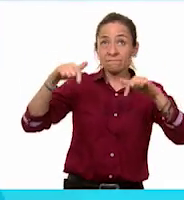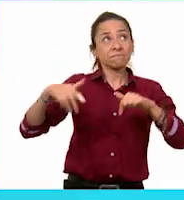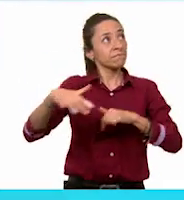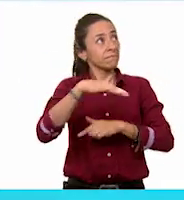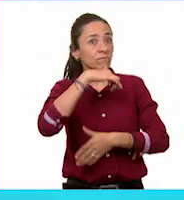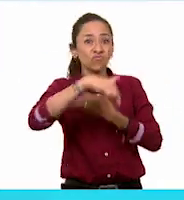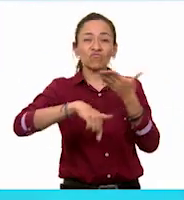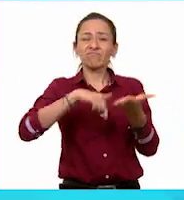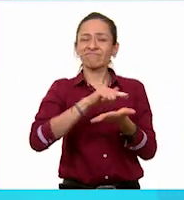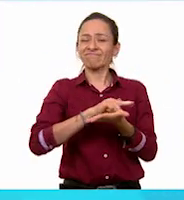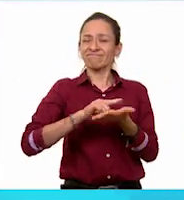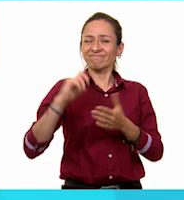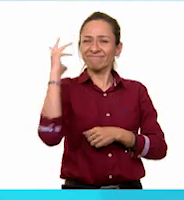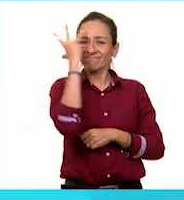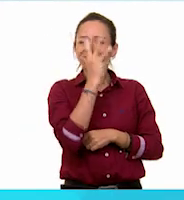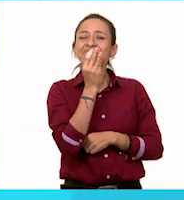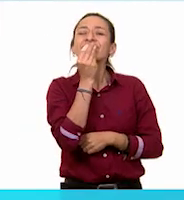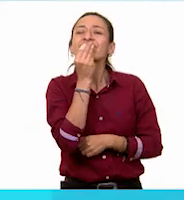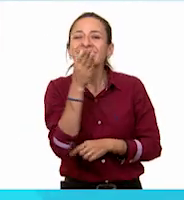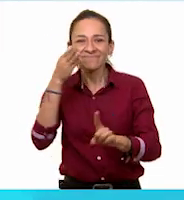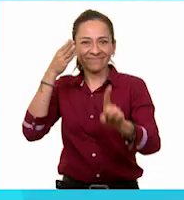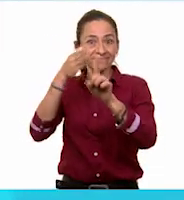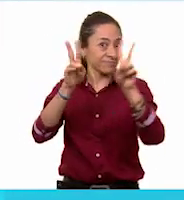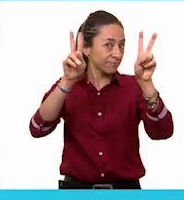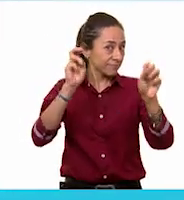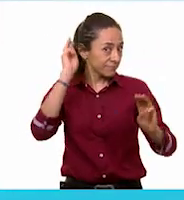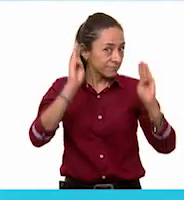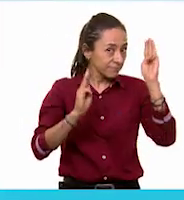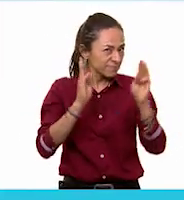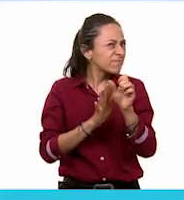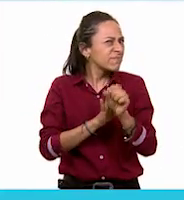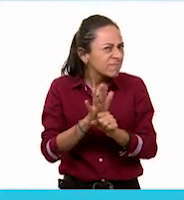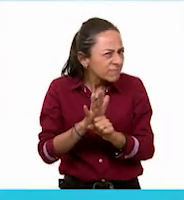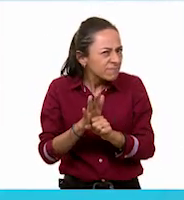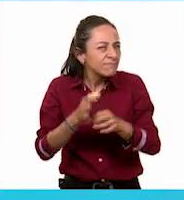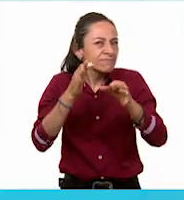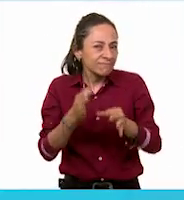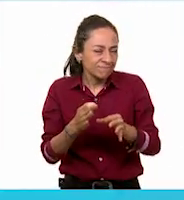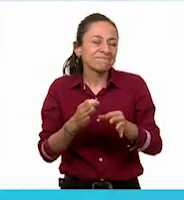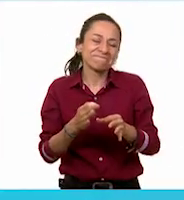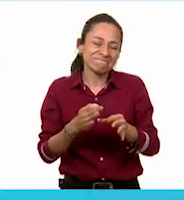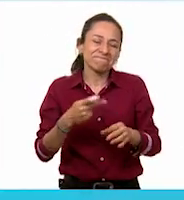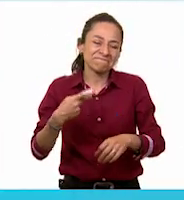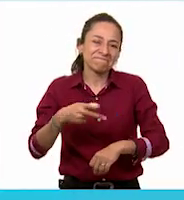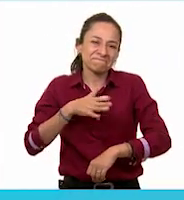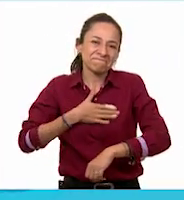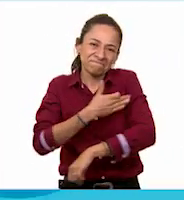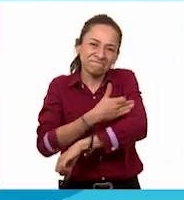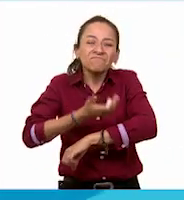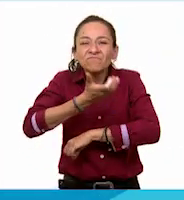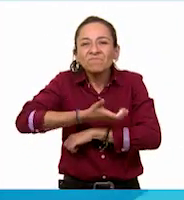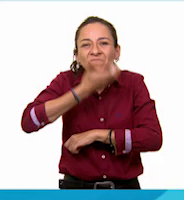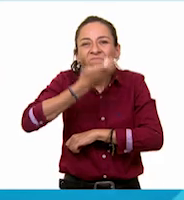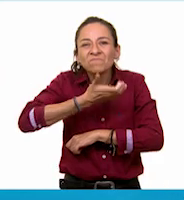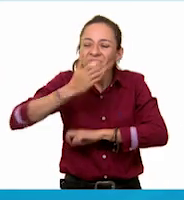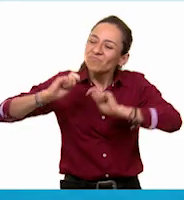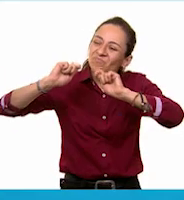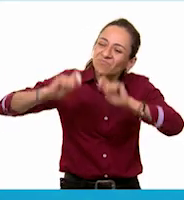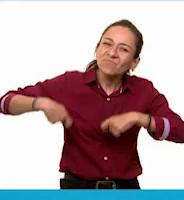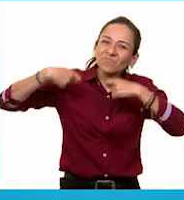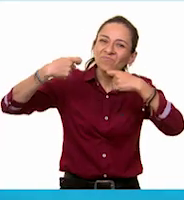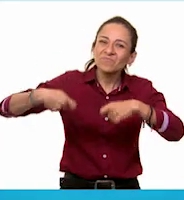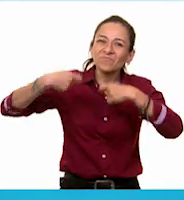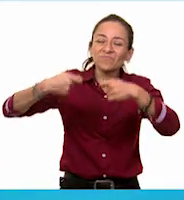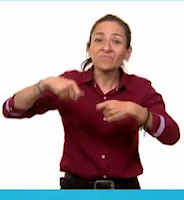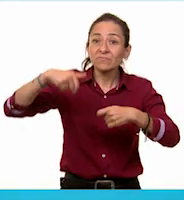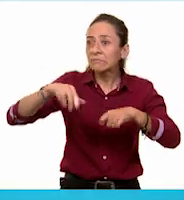bonito. El tema de mi museo está relacionado con las costumbres y tradiciones de mi familia. Aquí expongo